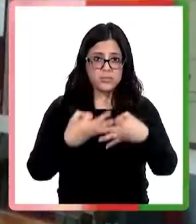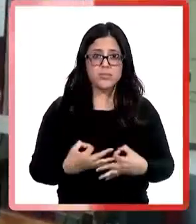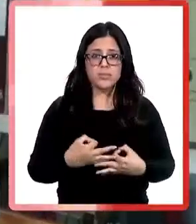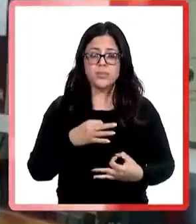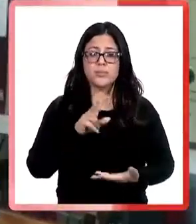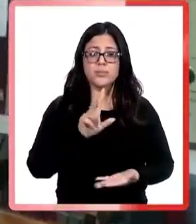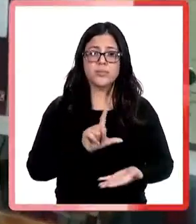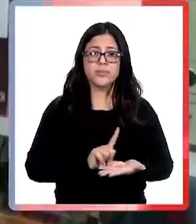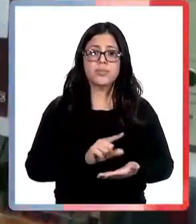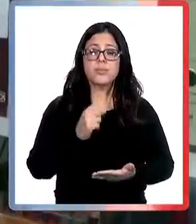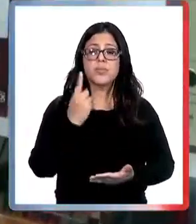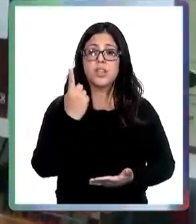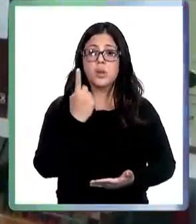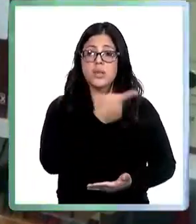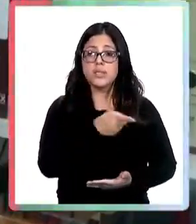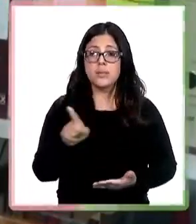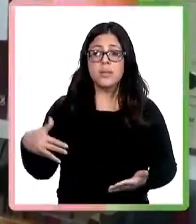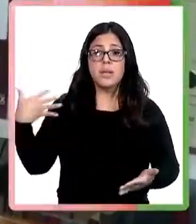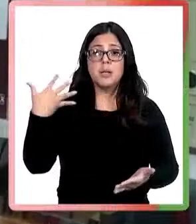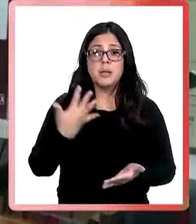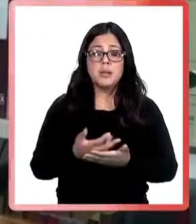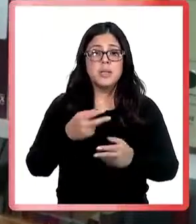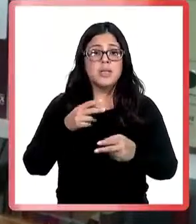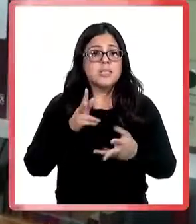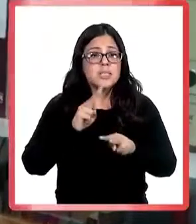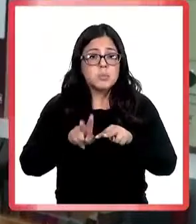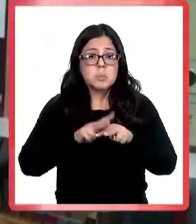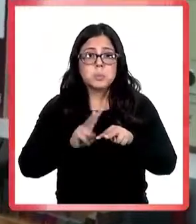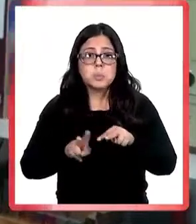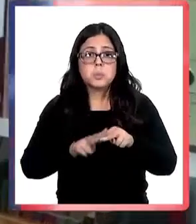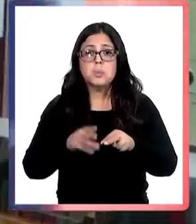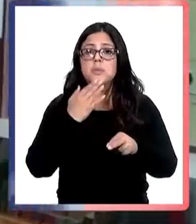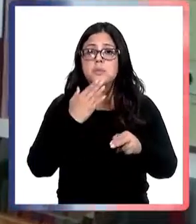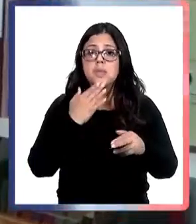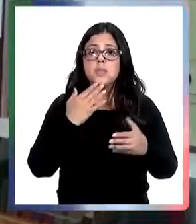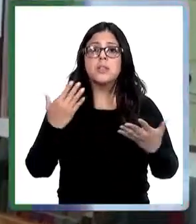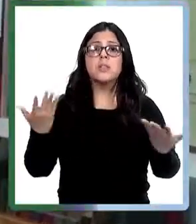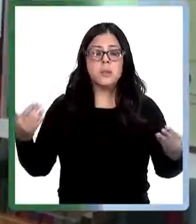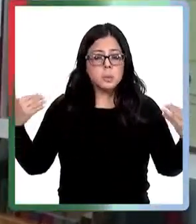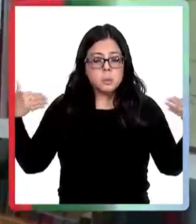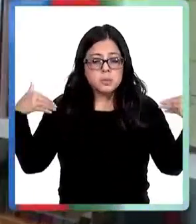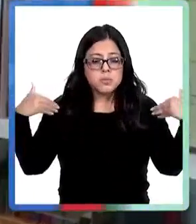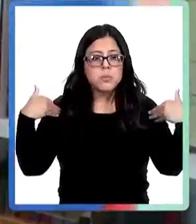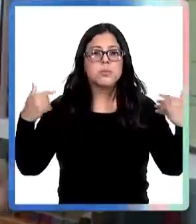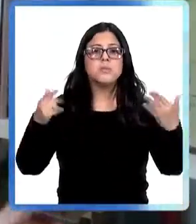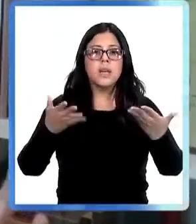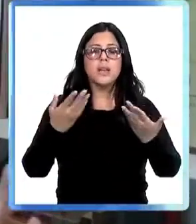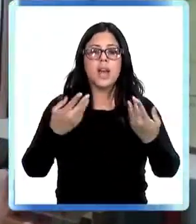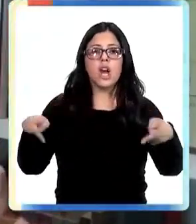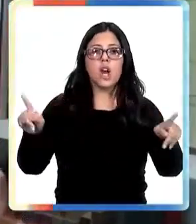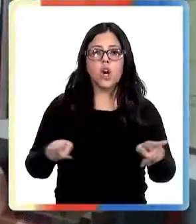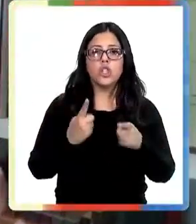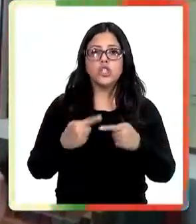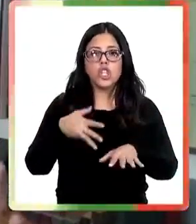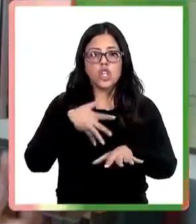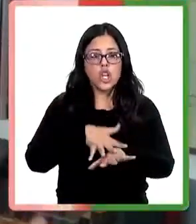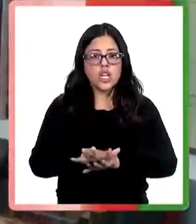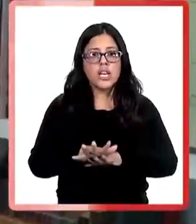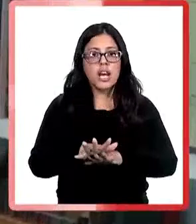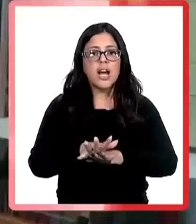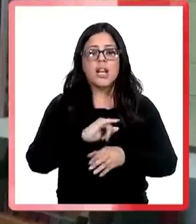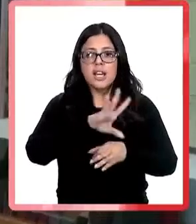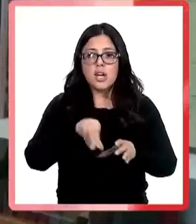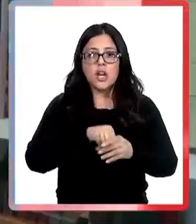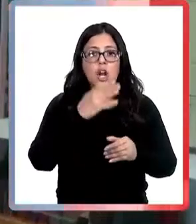donde durante una semana se preparan arreglos se ensayan y se produce un concierto integral que incluye lo